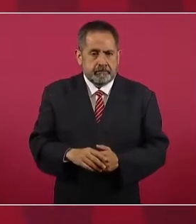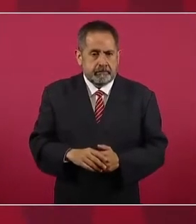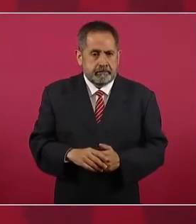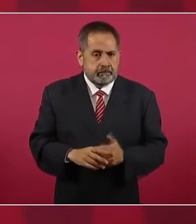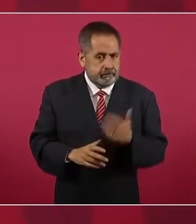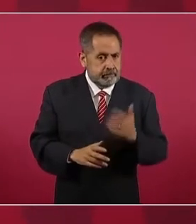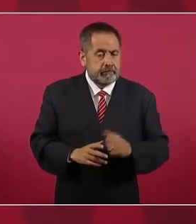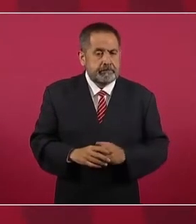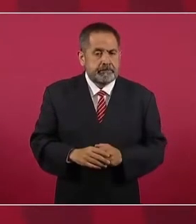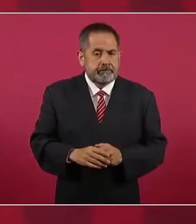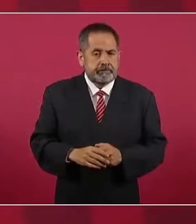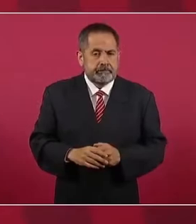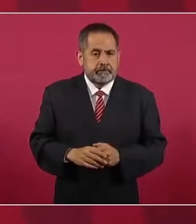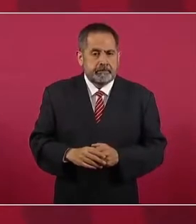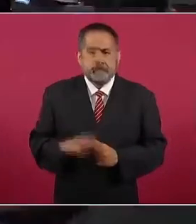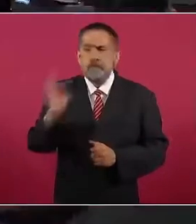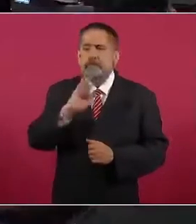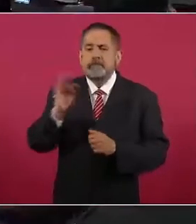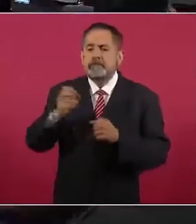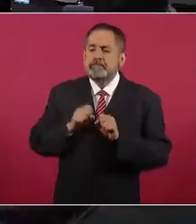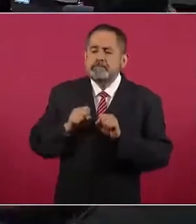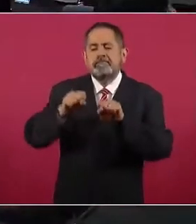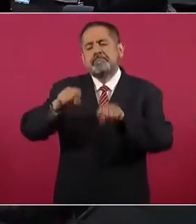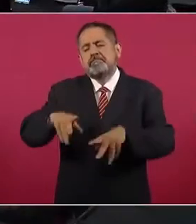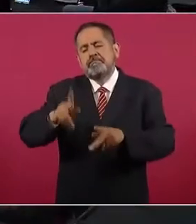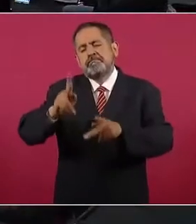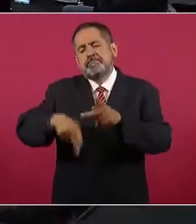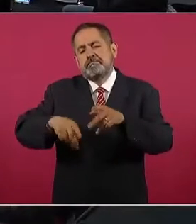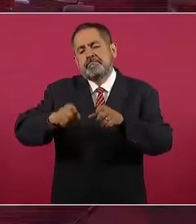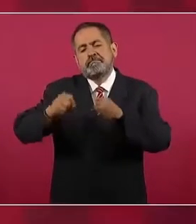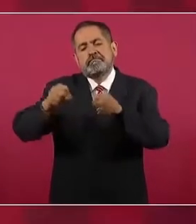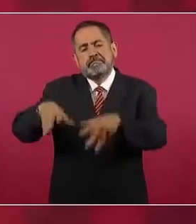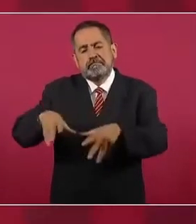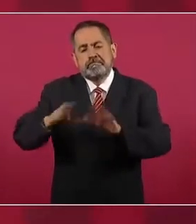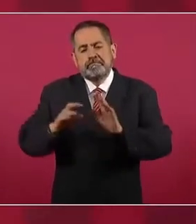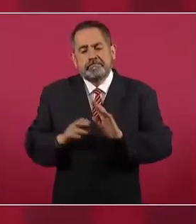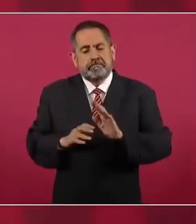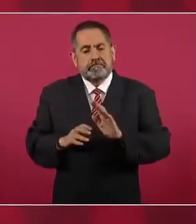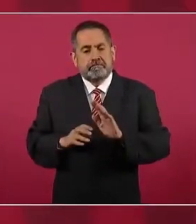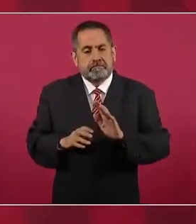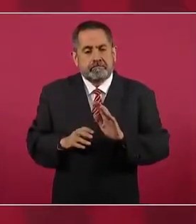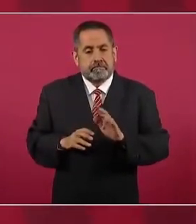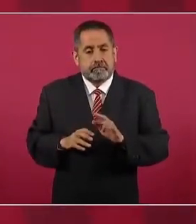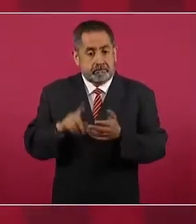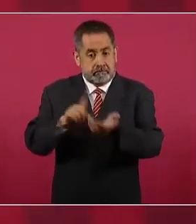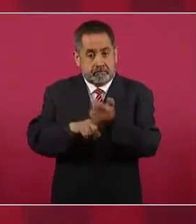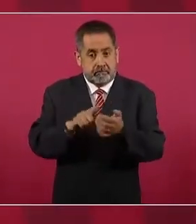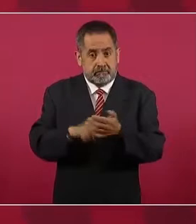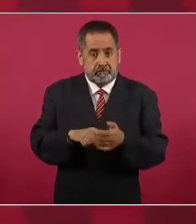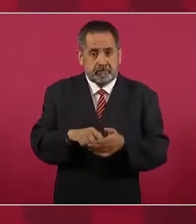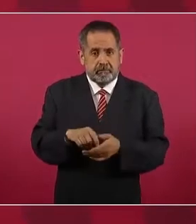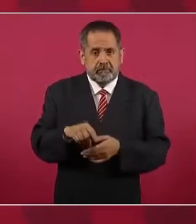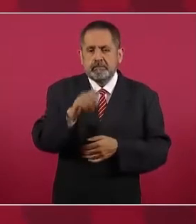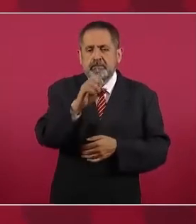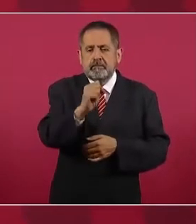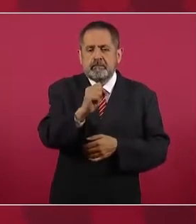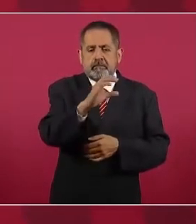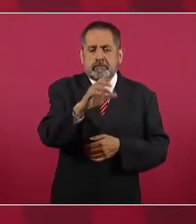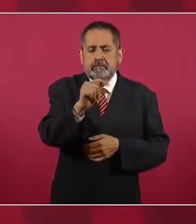Y si lo dejo, dependiendo de la Secretaría de Comunicaciones,